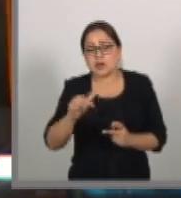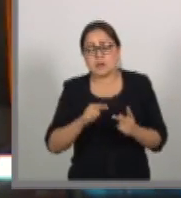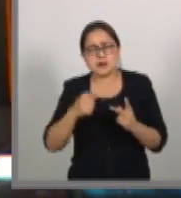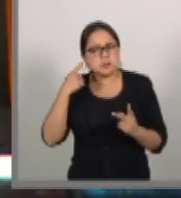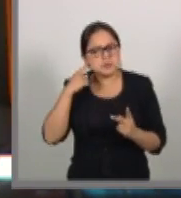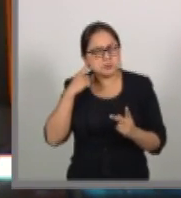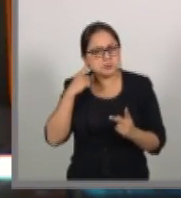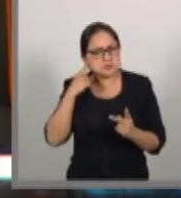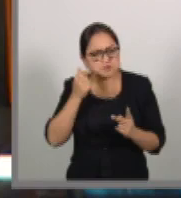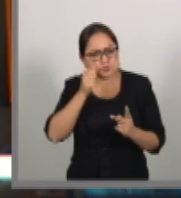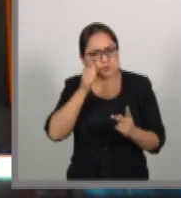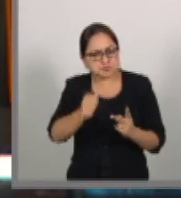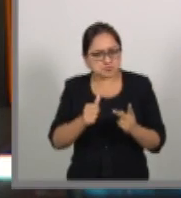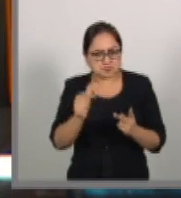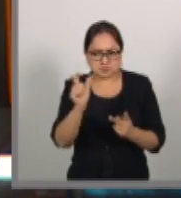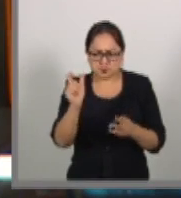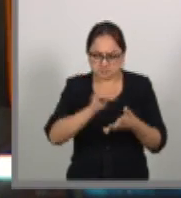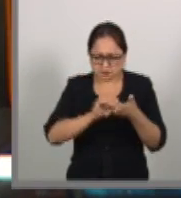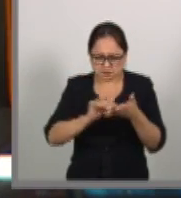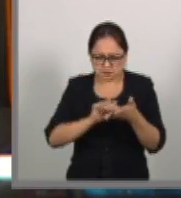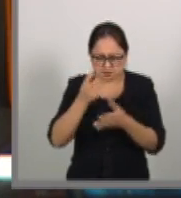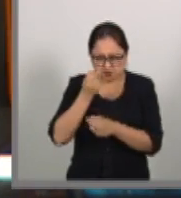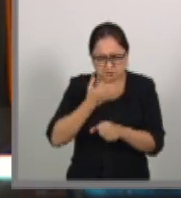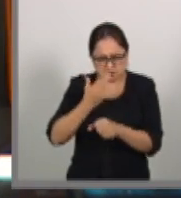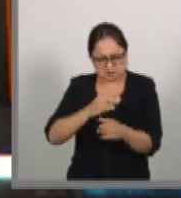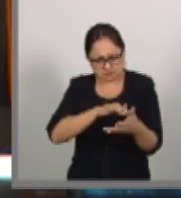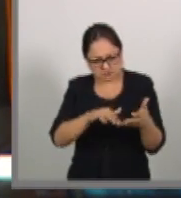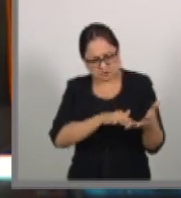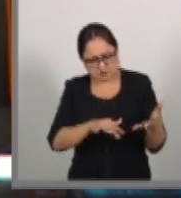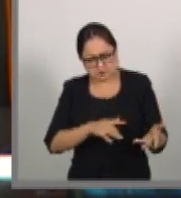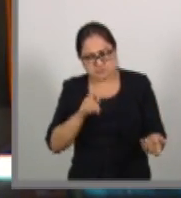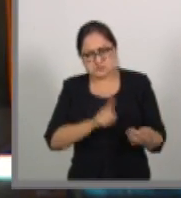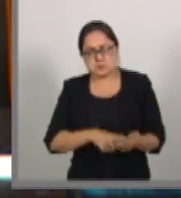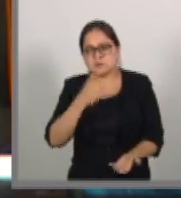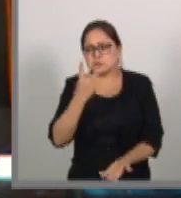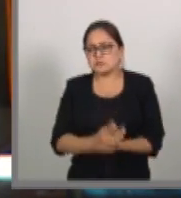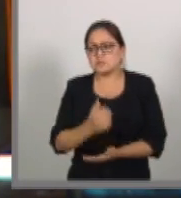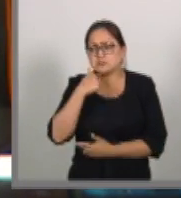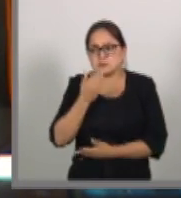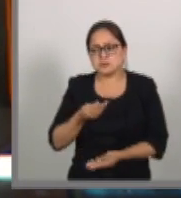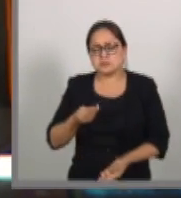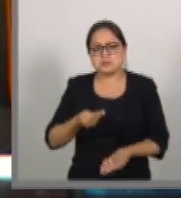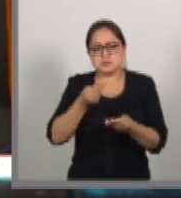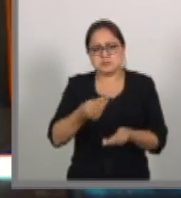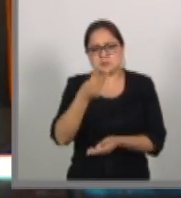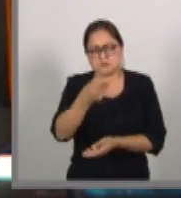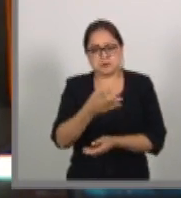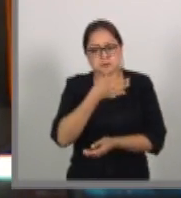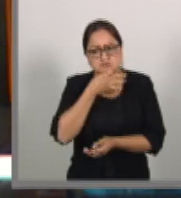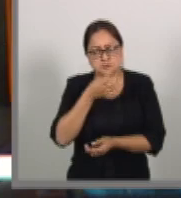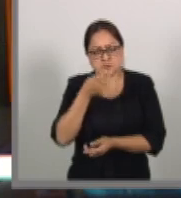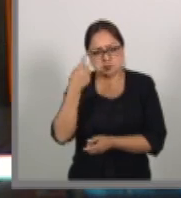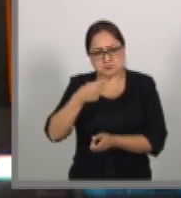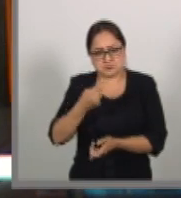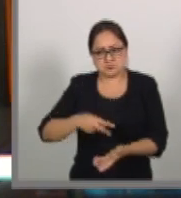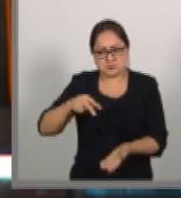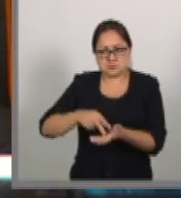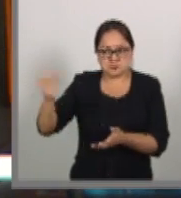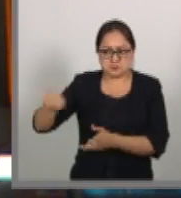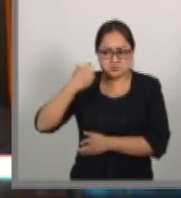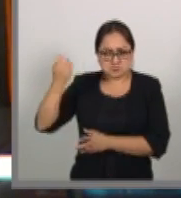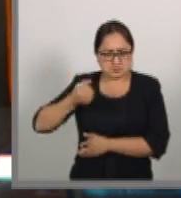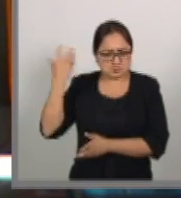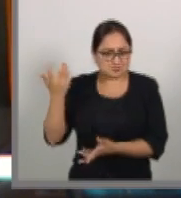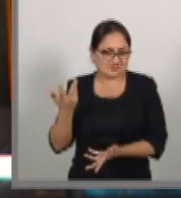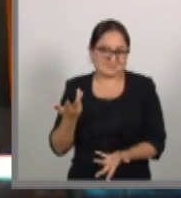en la lectura de la secretaria que solamente nos dieron a dar tres minutos para fijar posición en tribuna. Entonces,